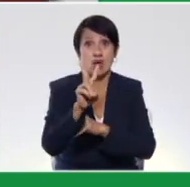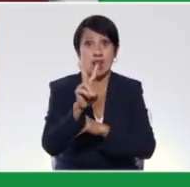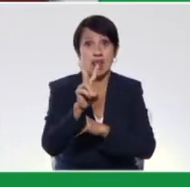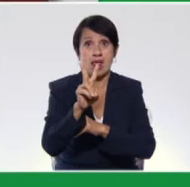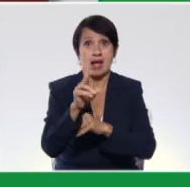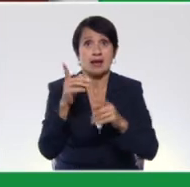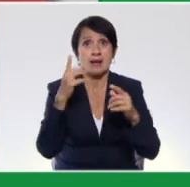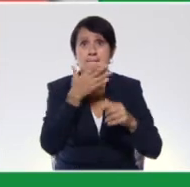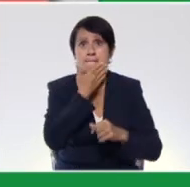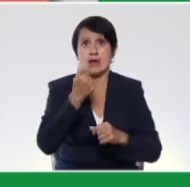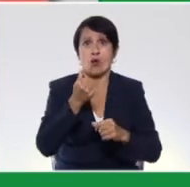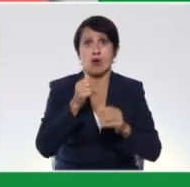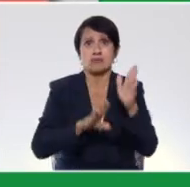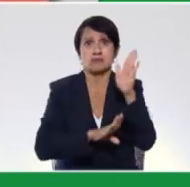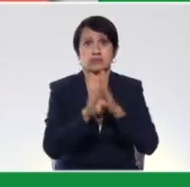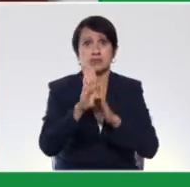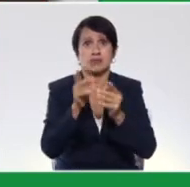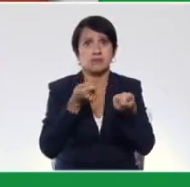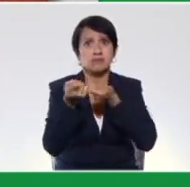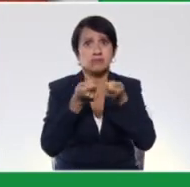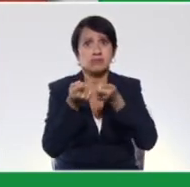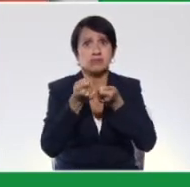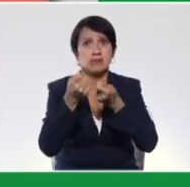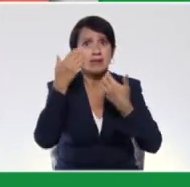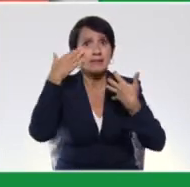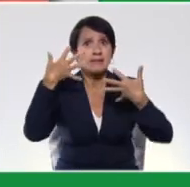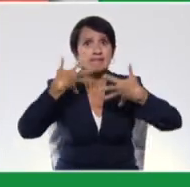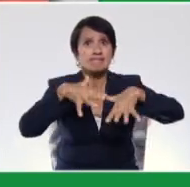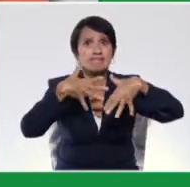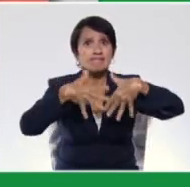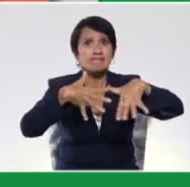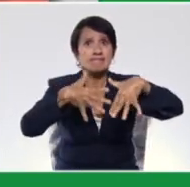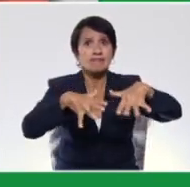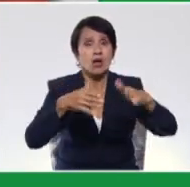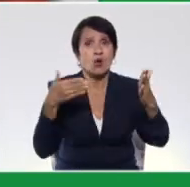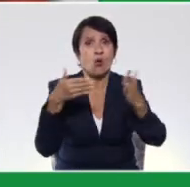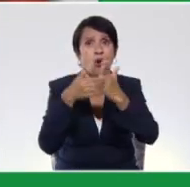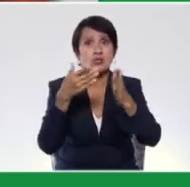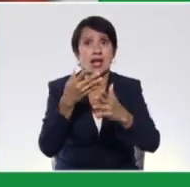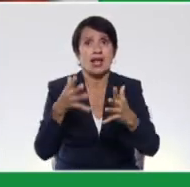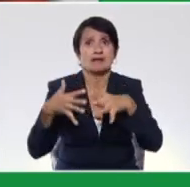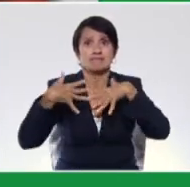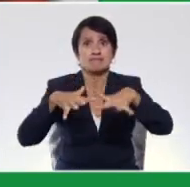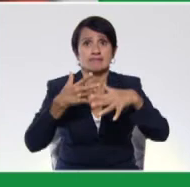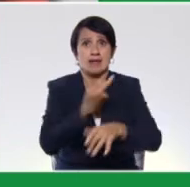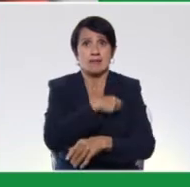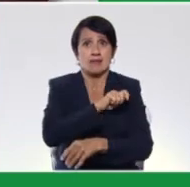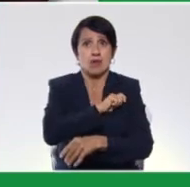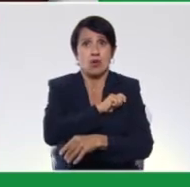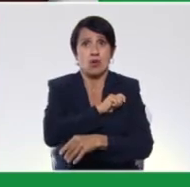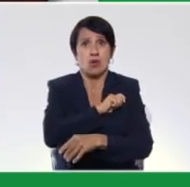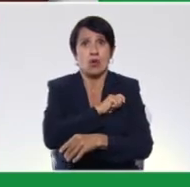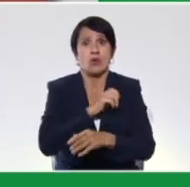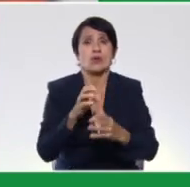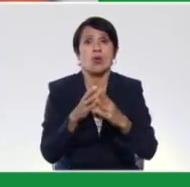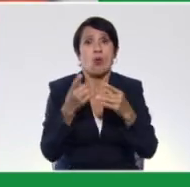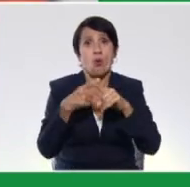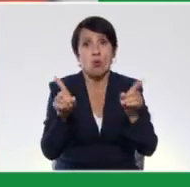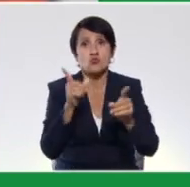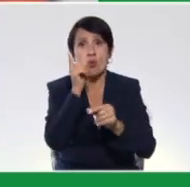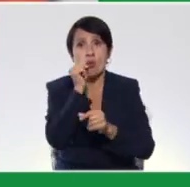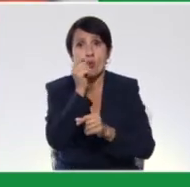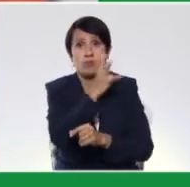extraordinarias para que dirigiese las tropas patriotas contra el ejército español liderado por Domingo Monteverde.